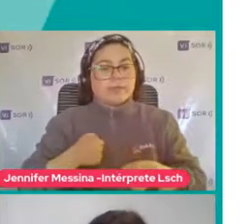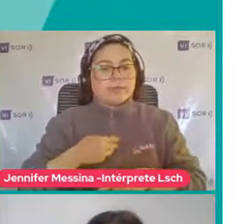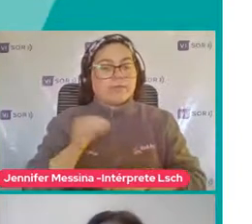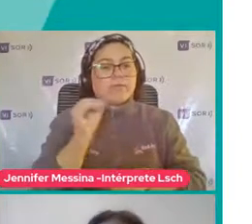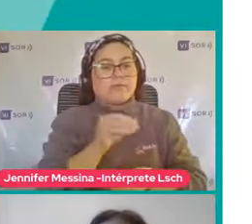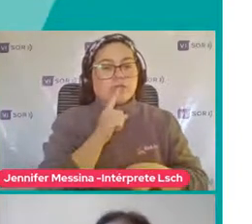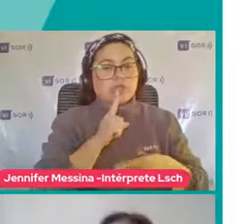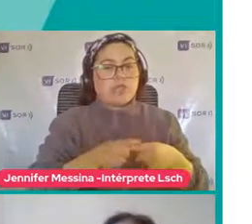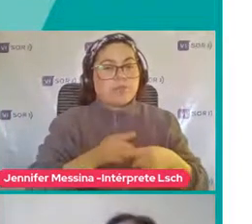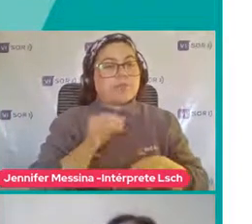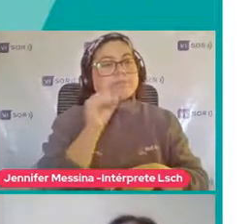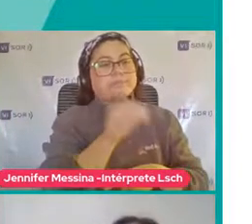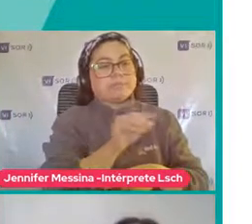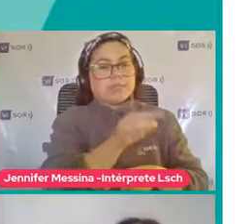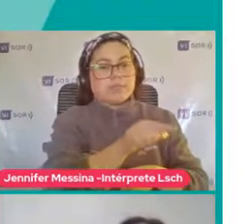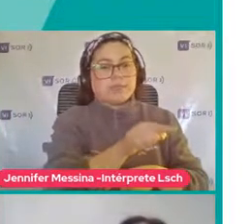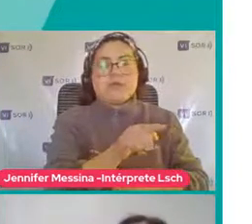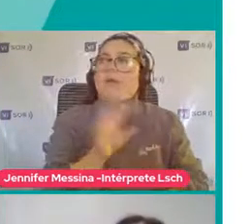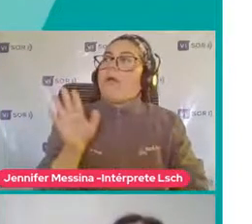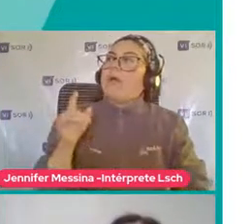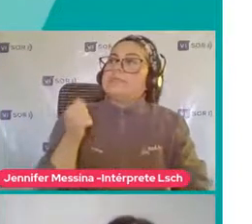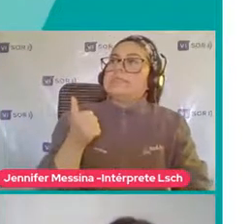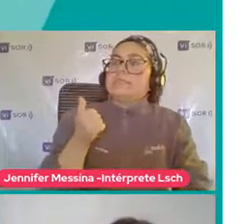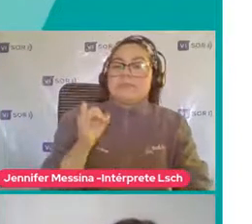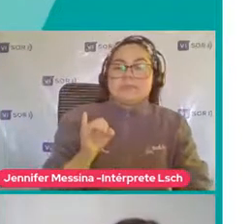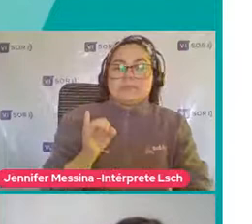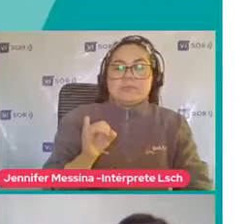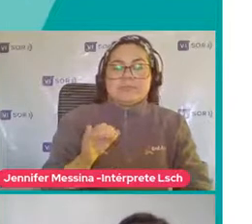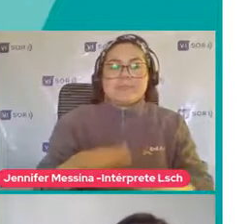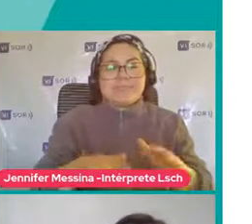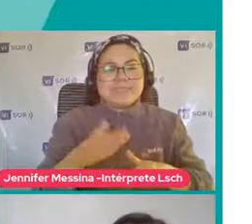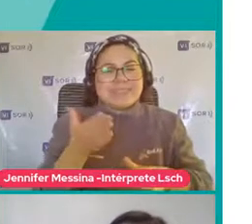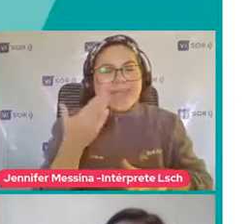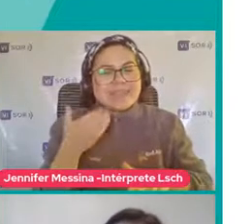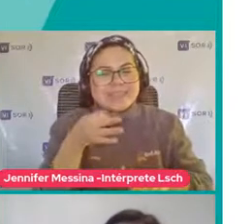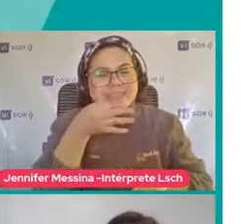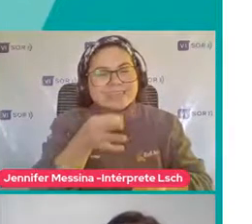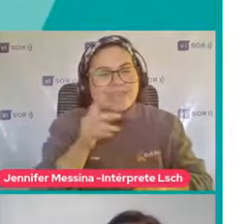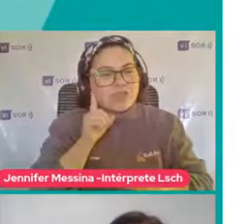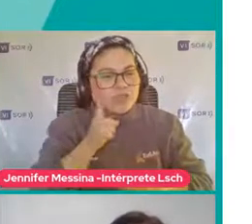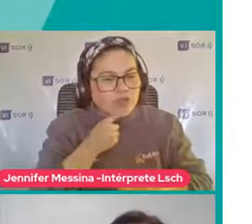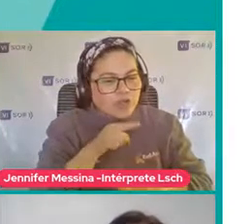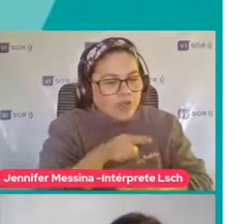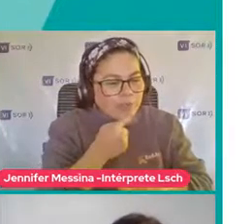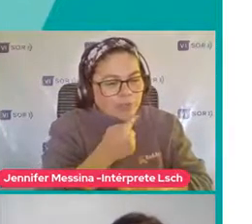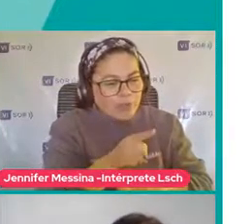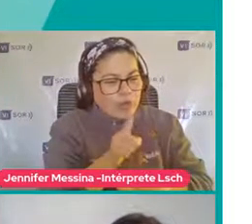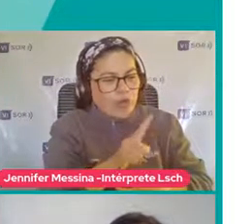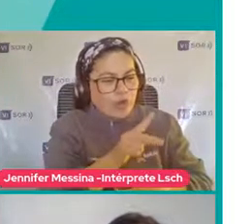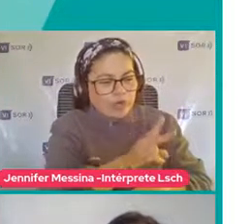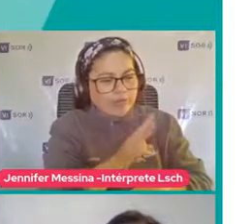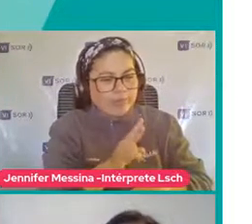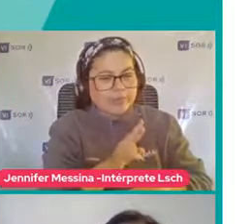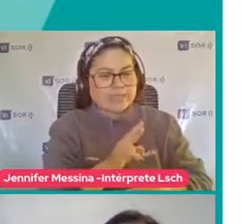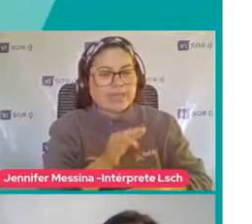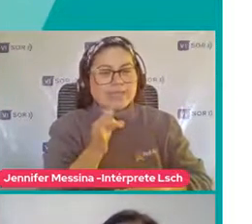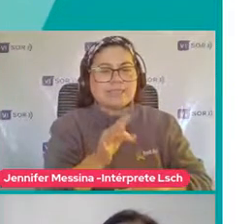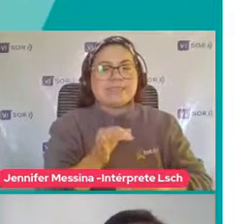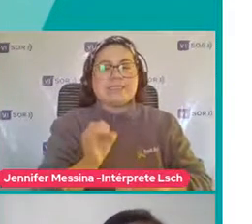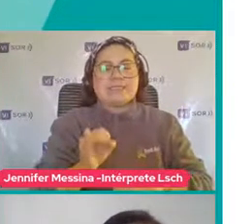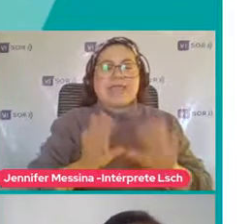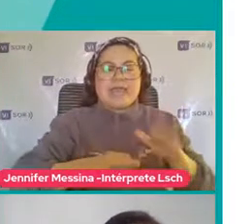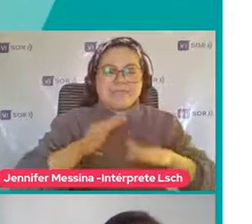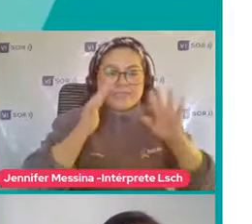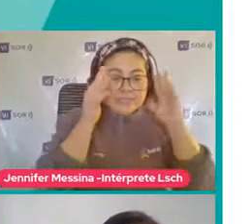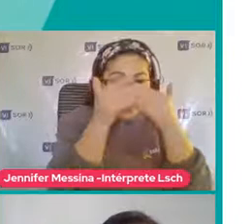Evitan O sea Más que evitan Es lo mismo Que yo les decía Parece que mi hijo Es surto Porque no me responde Y la verdad Es que hay pocas veces En que ellos responden